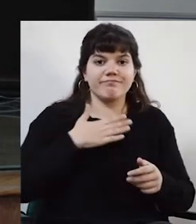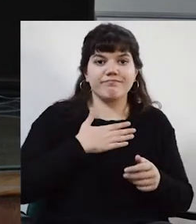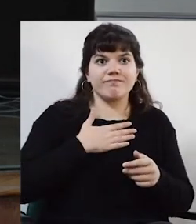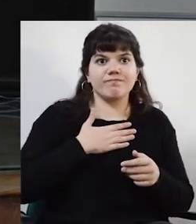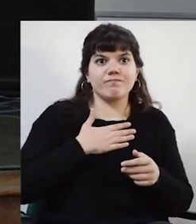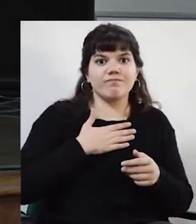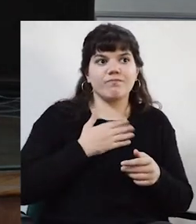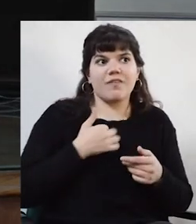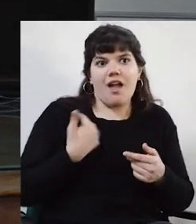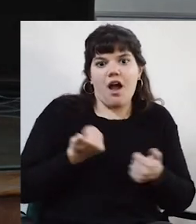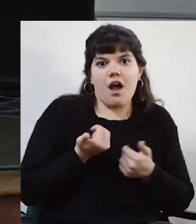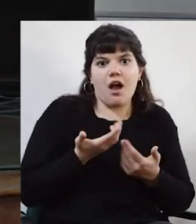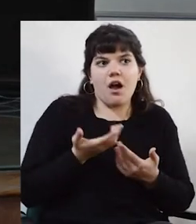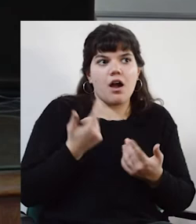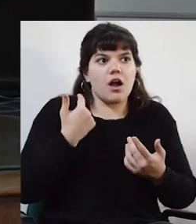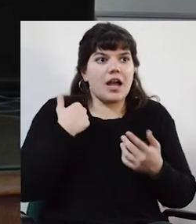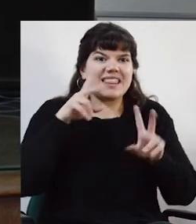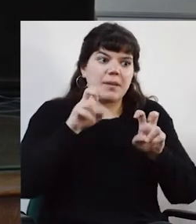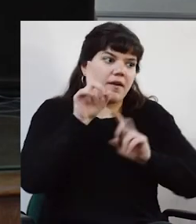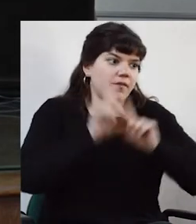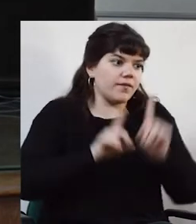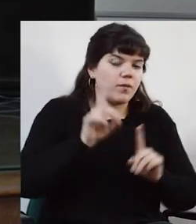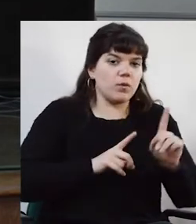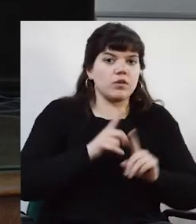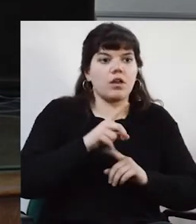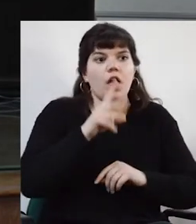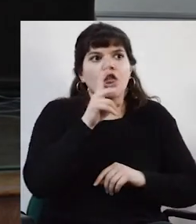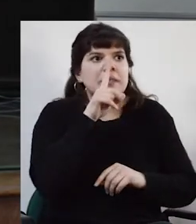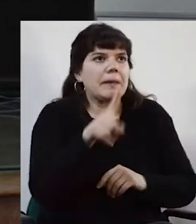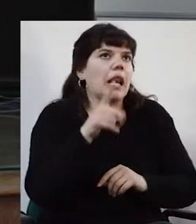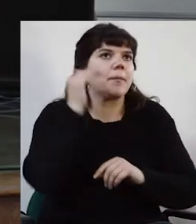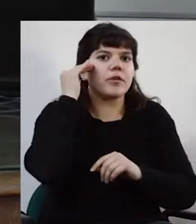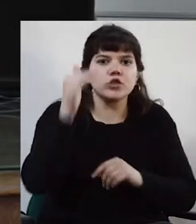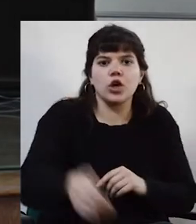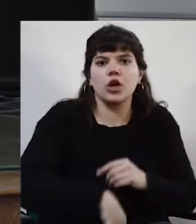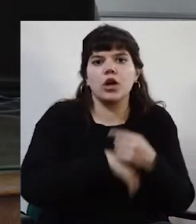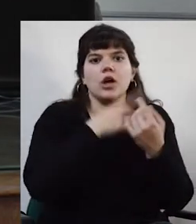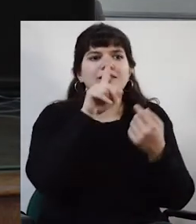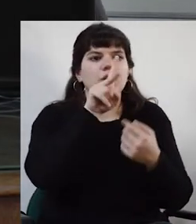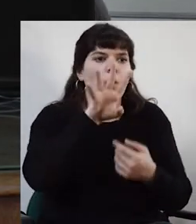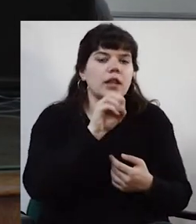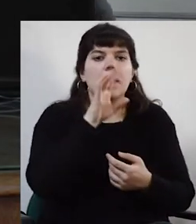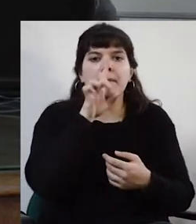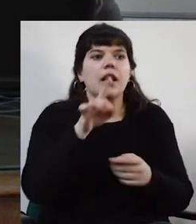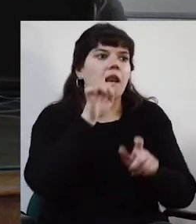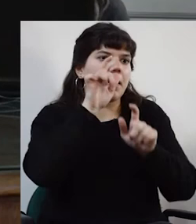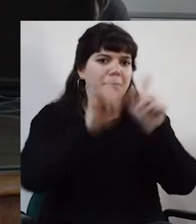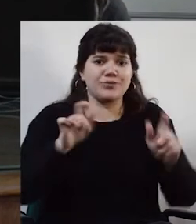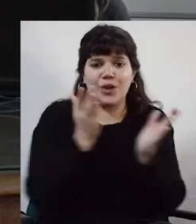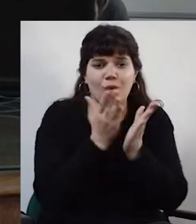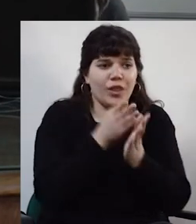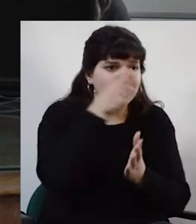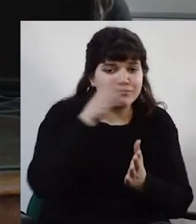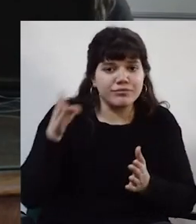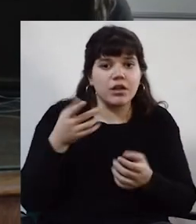una universidad con 12.000 docentes con 140.000 estudiantes, con